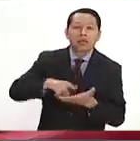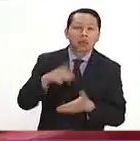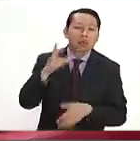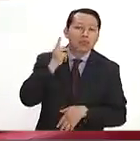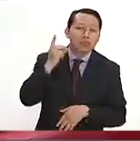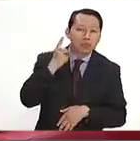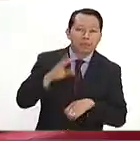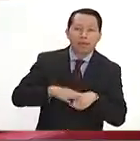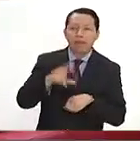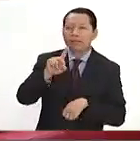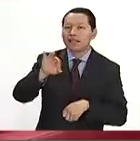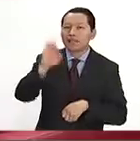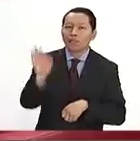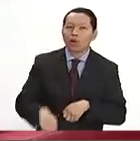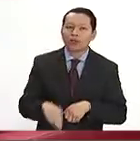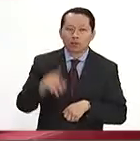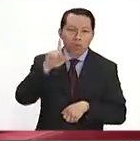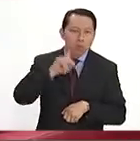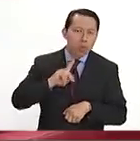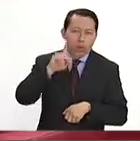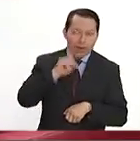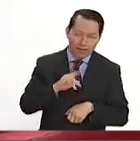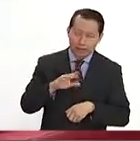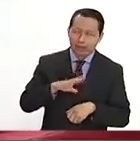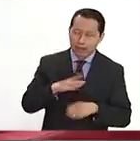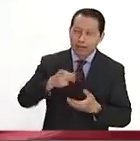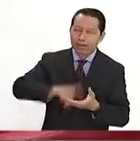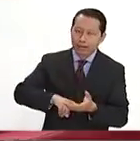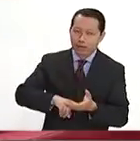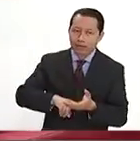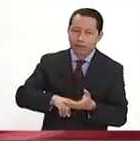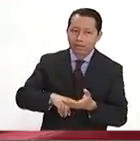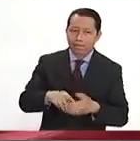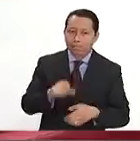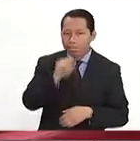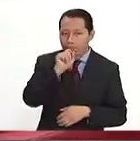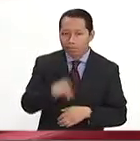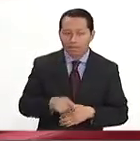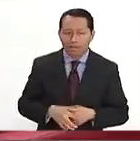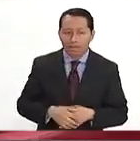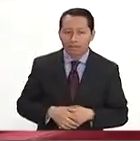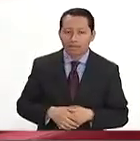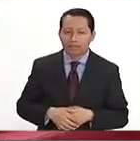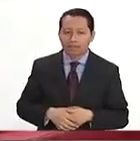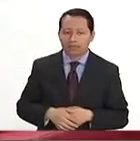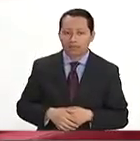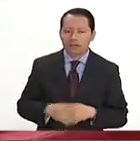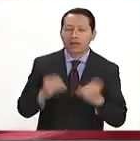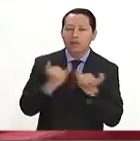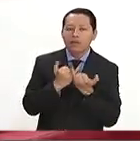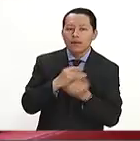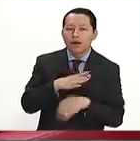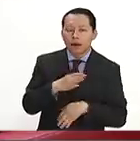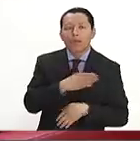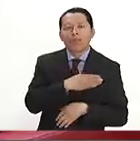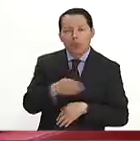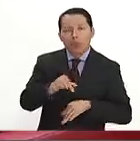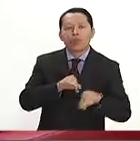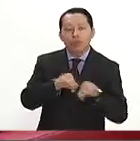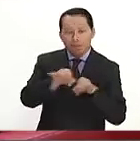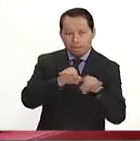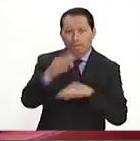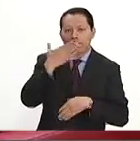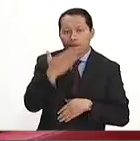ya teníamos más del 30% de mujeres representantes populares y pues bueno, han hecho un muy buen trabajo,